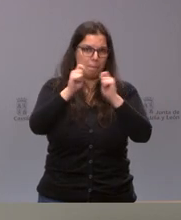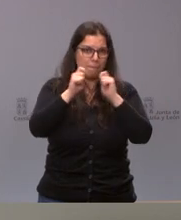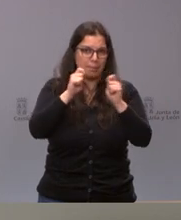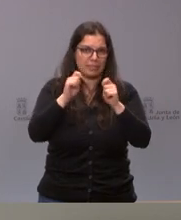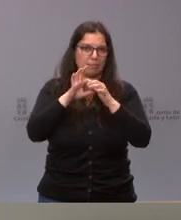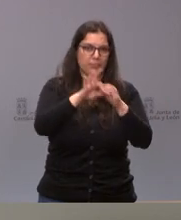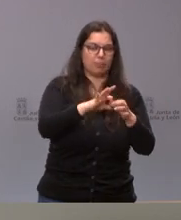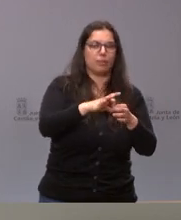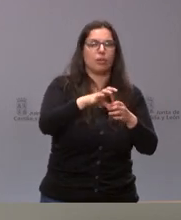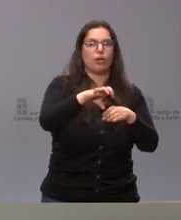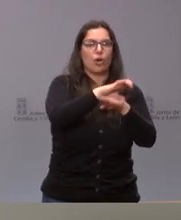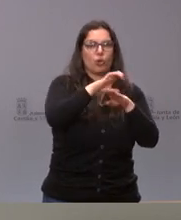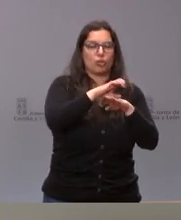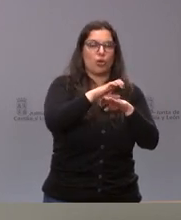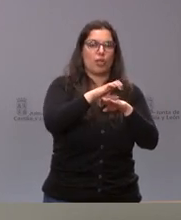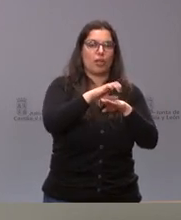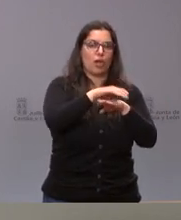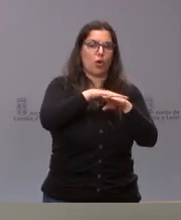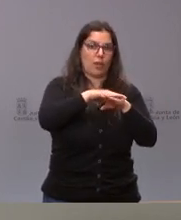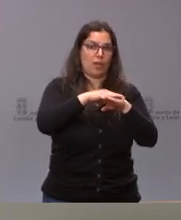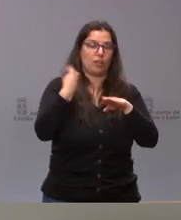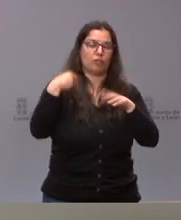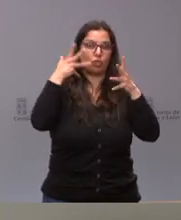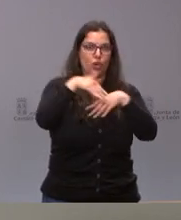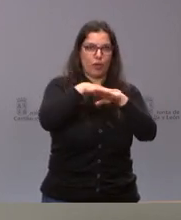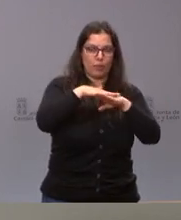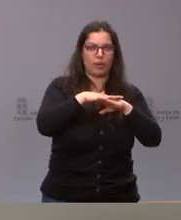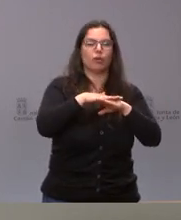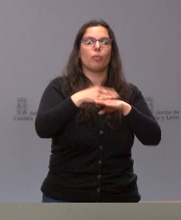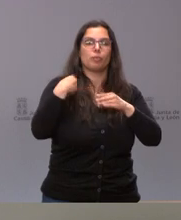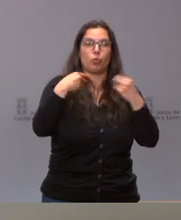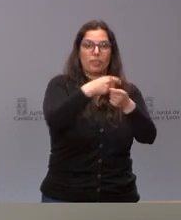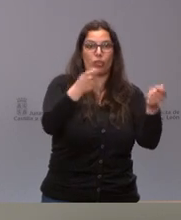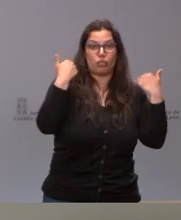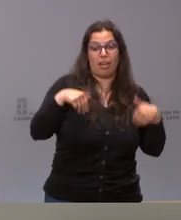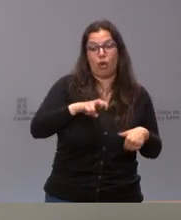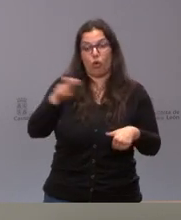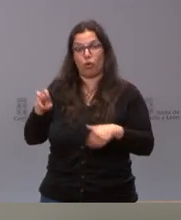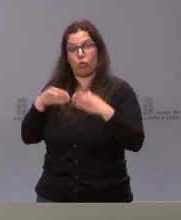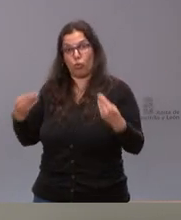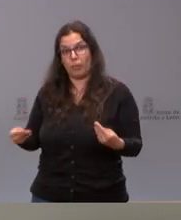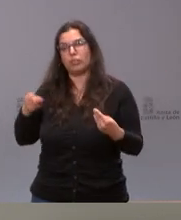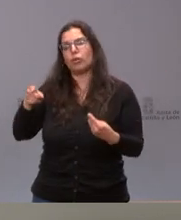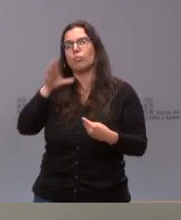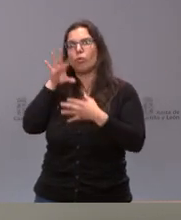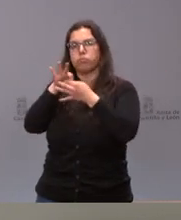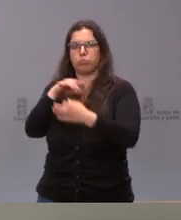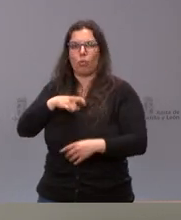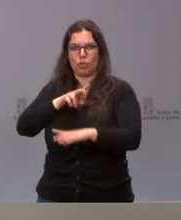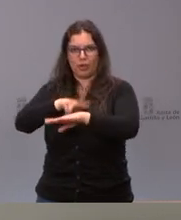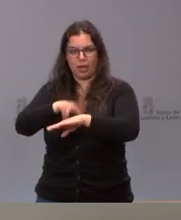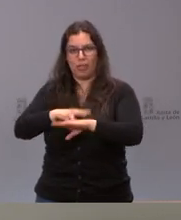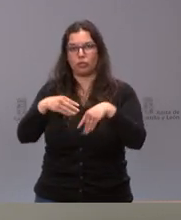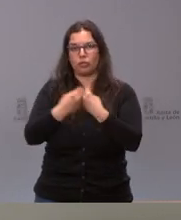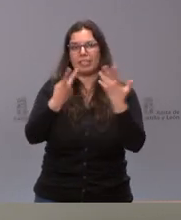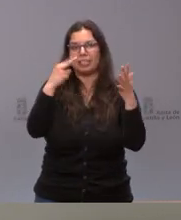de la comisión delegada. Pero sí que es relevante significarlo porque es un expediente importante en su cuantía. 70,6 millones de euros para